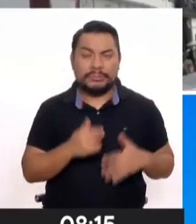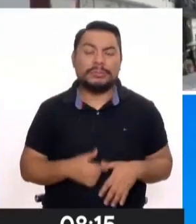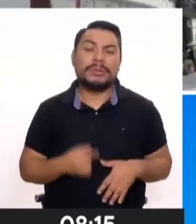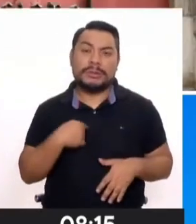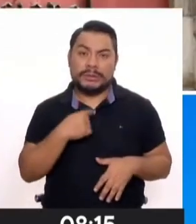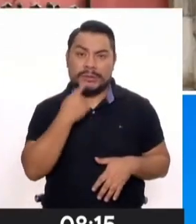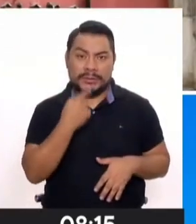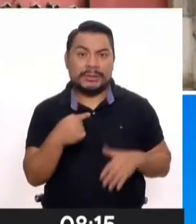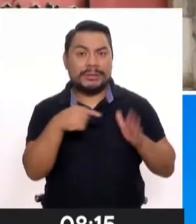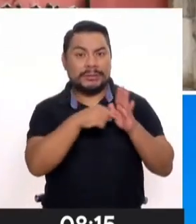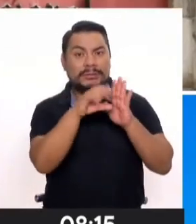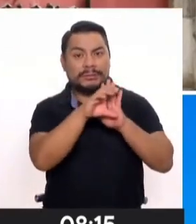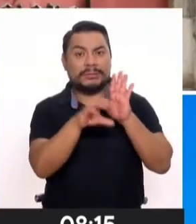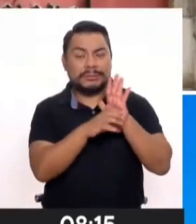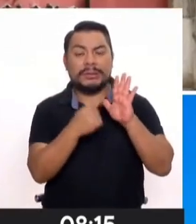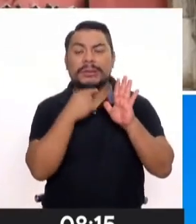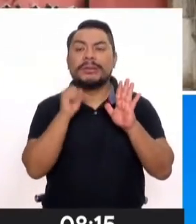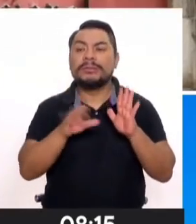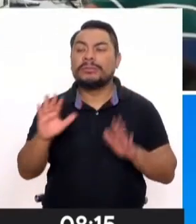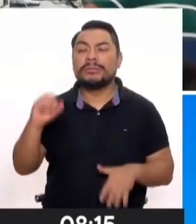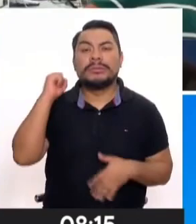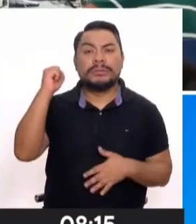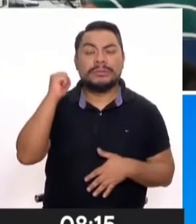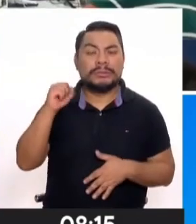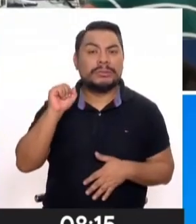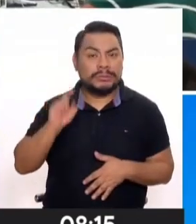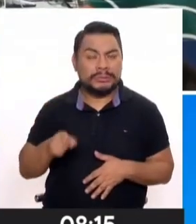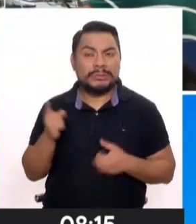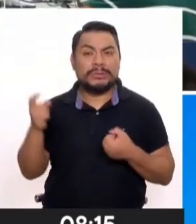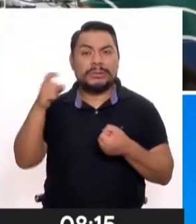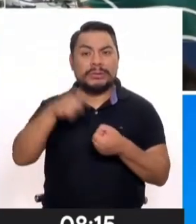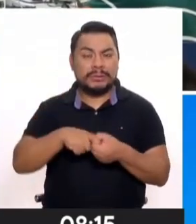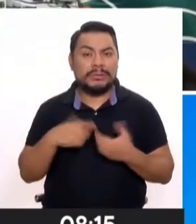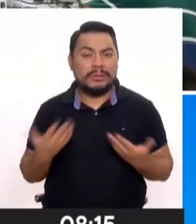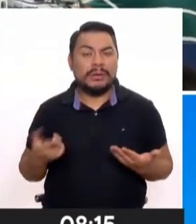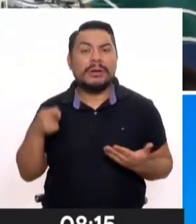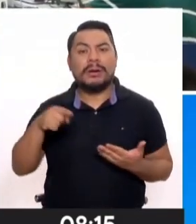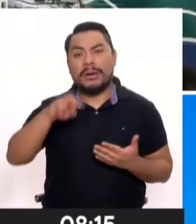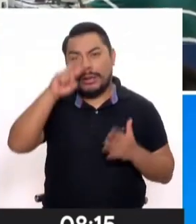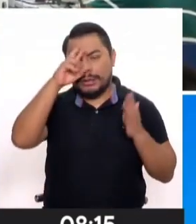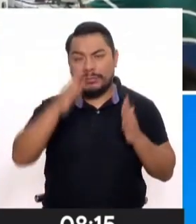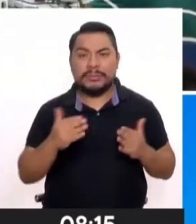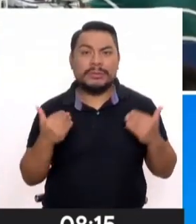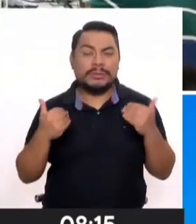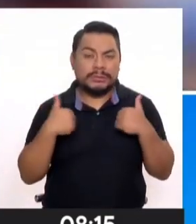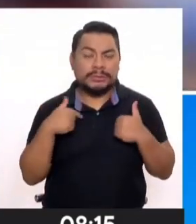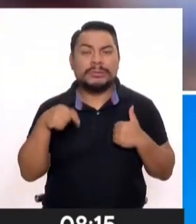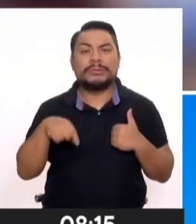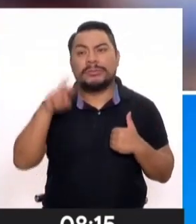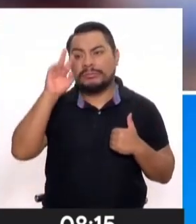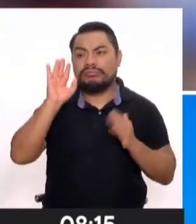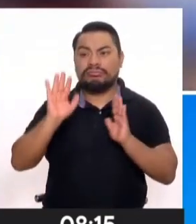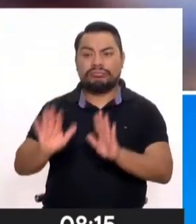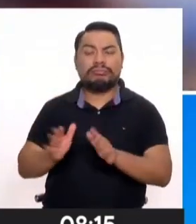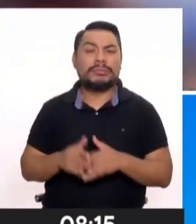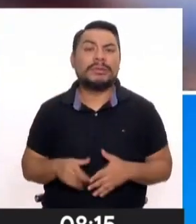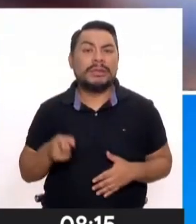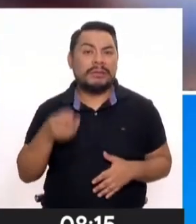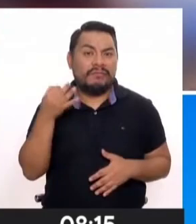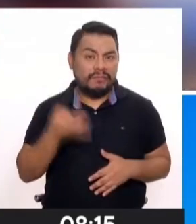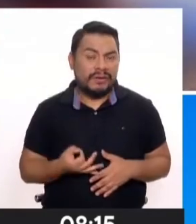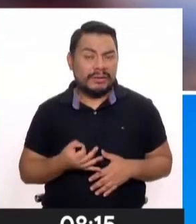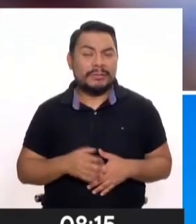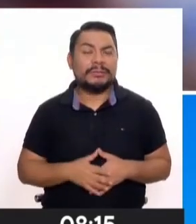decía, la reconoce el derecho a ser inscritos en los registros peruanos y tener nuestra nacionalidad. Eso es verdad.